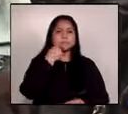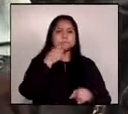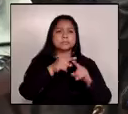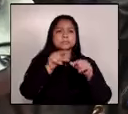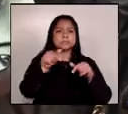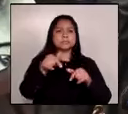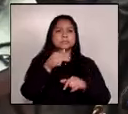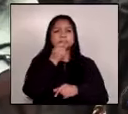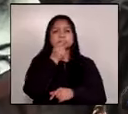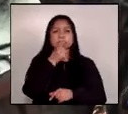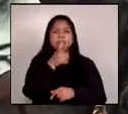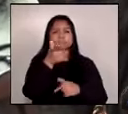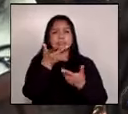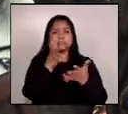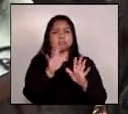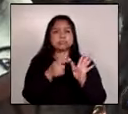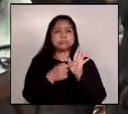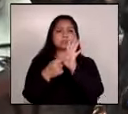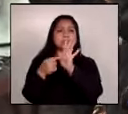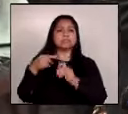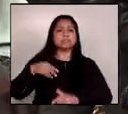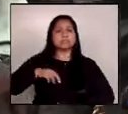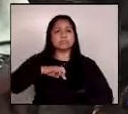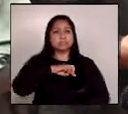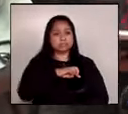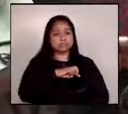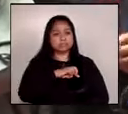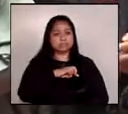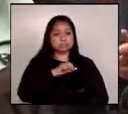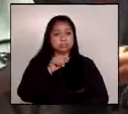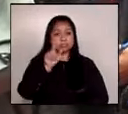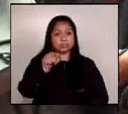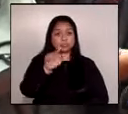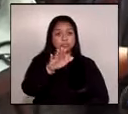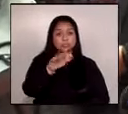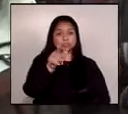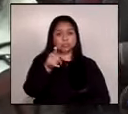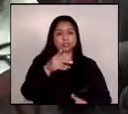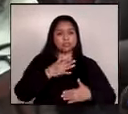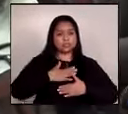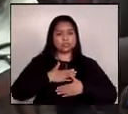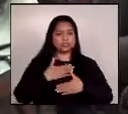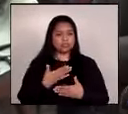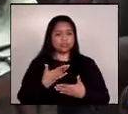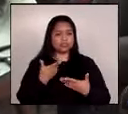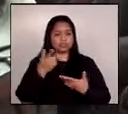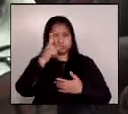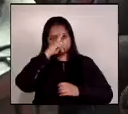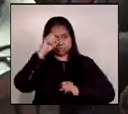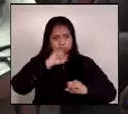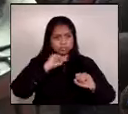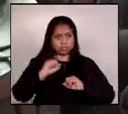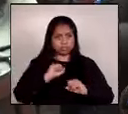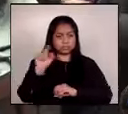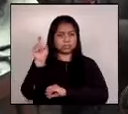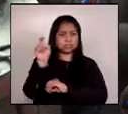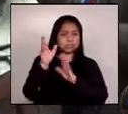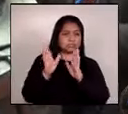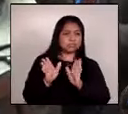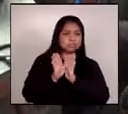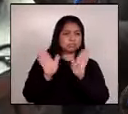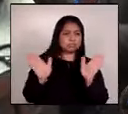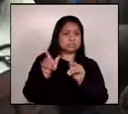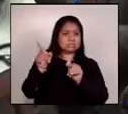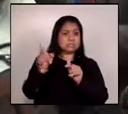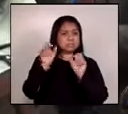denuncias que ya presentaron el ministerio público usted confía digamos en el trabajo de la fiscal general para que ella